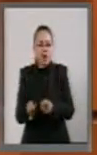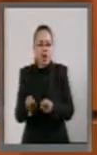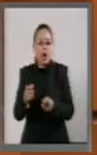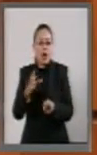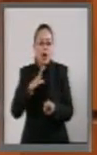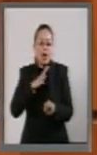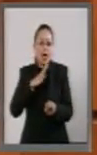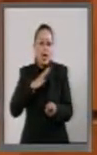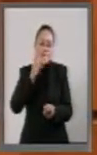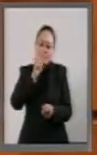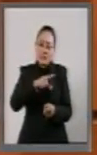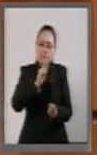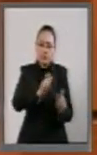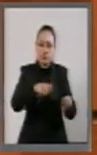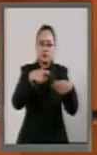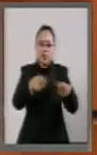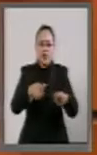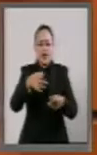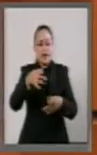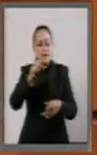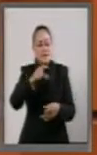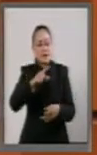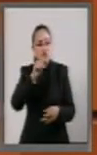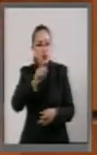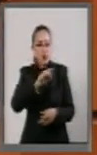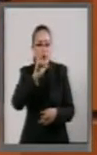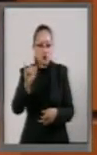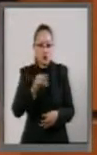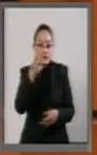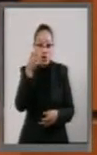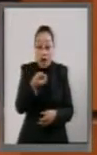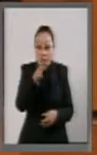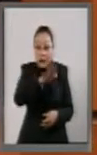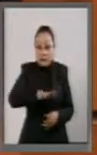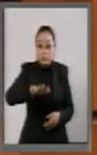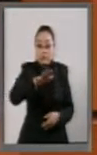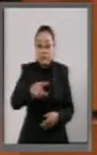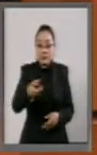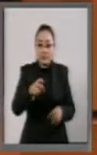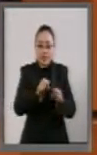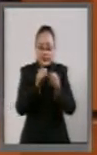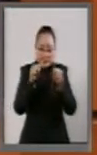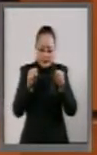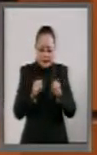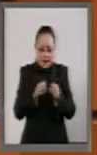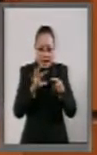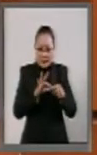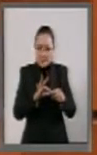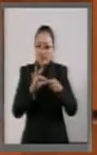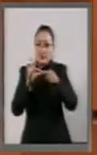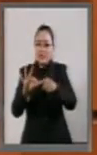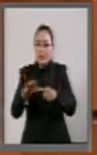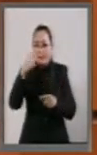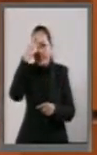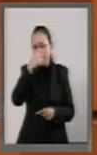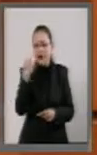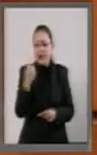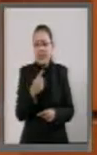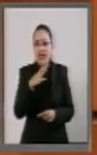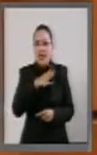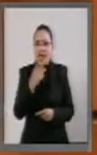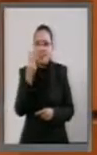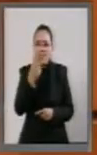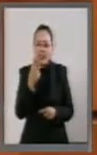al tribunal. Un tribunal que tendrá una sala especializada con tres